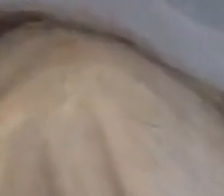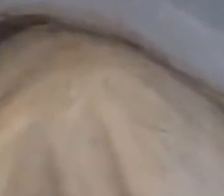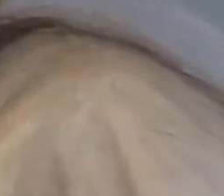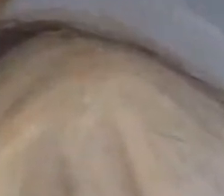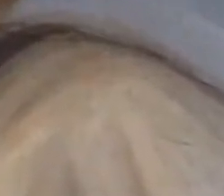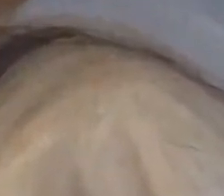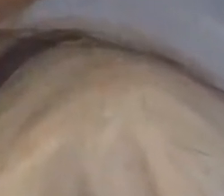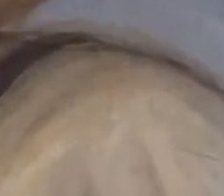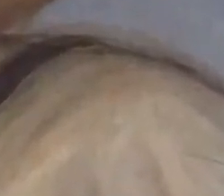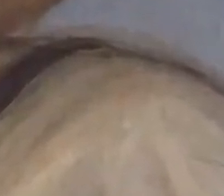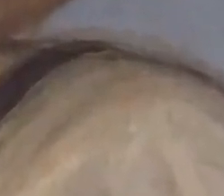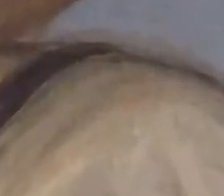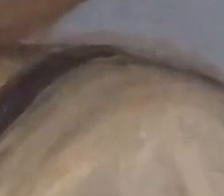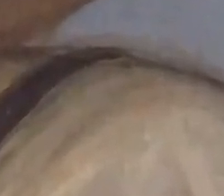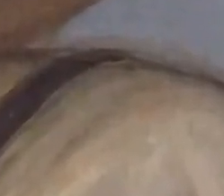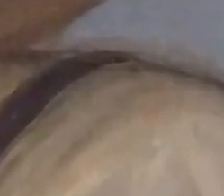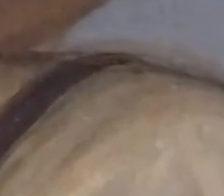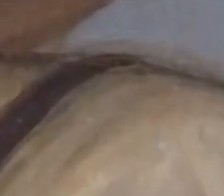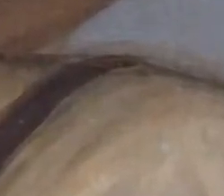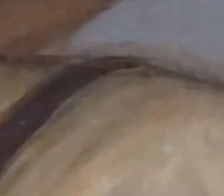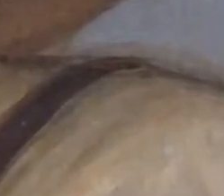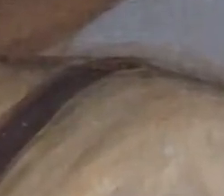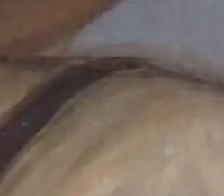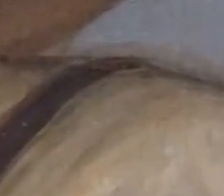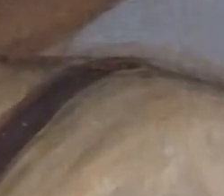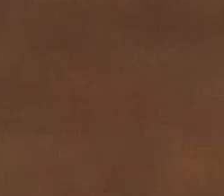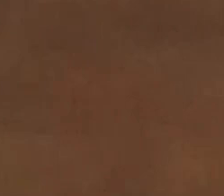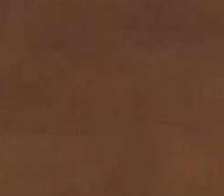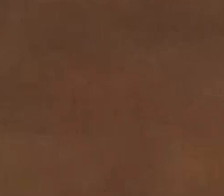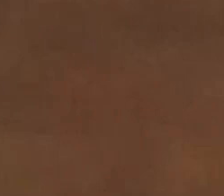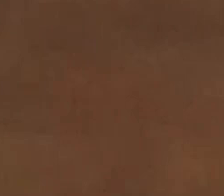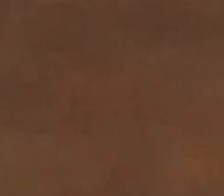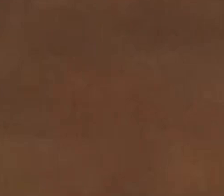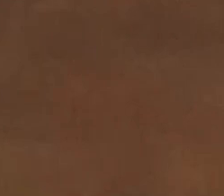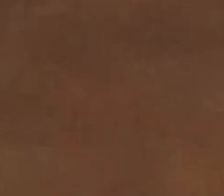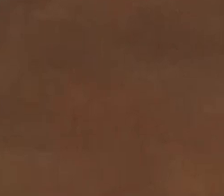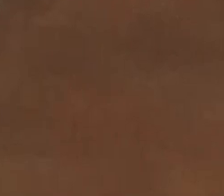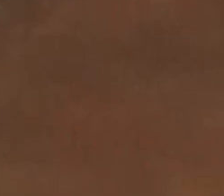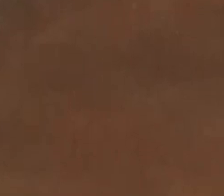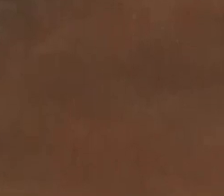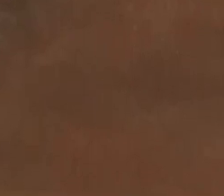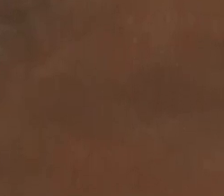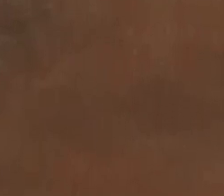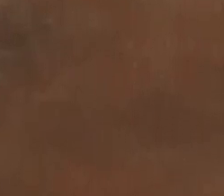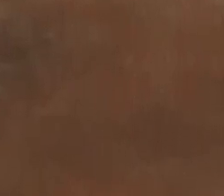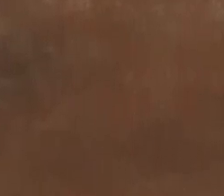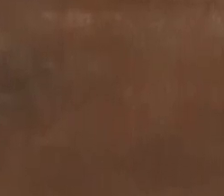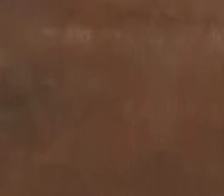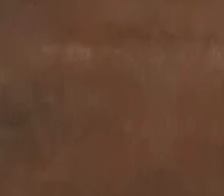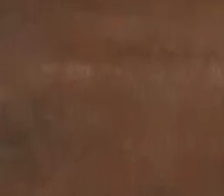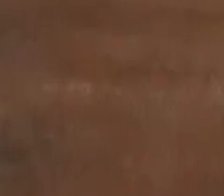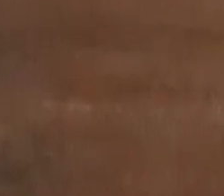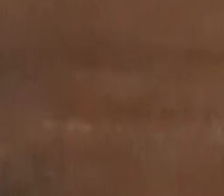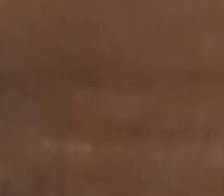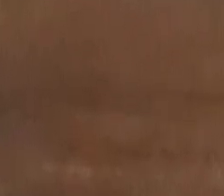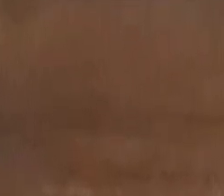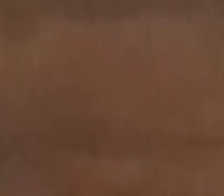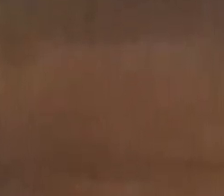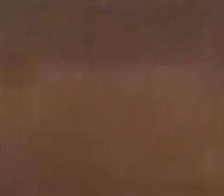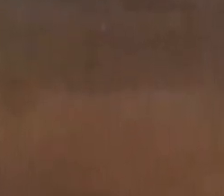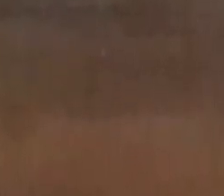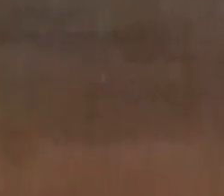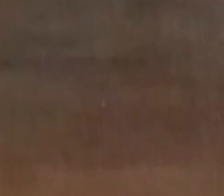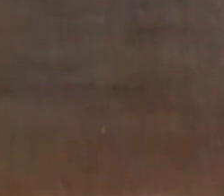ordena su corneta el toque de adegüello y a un